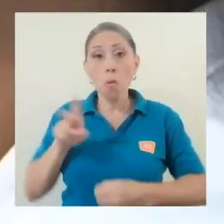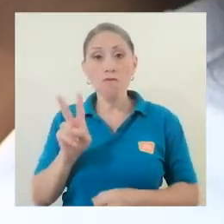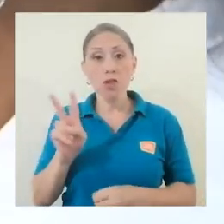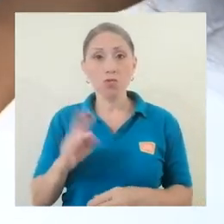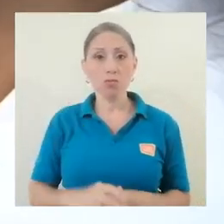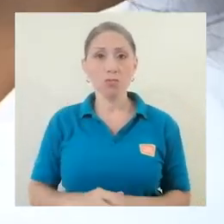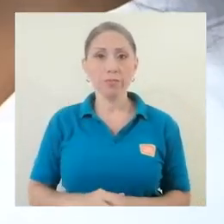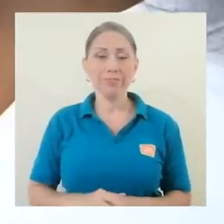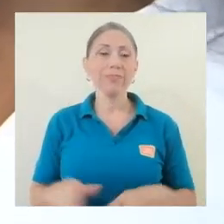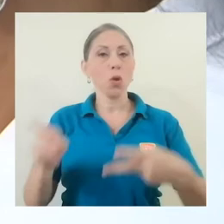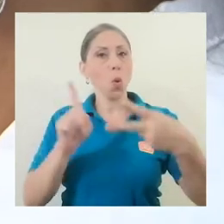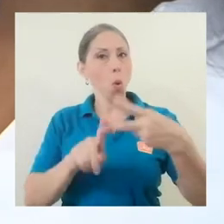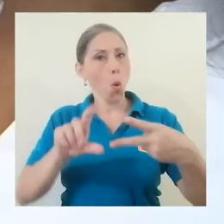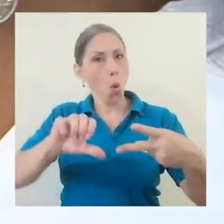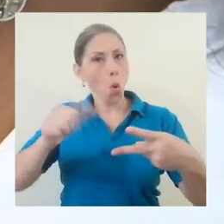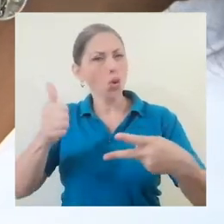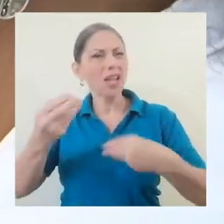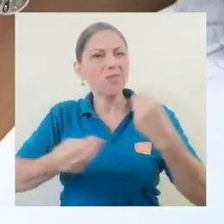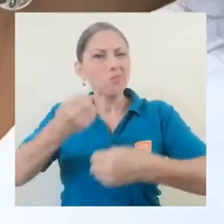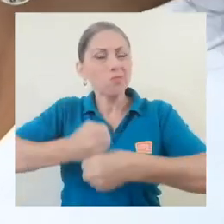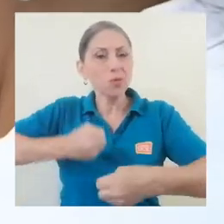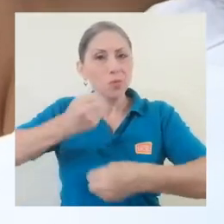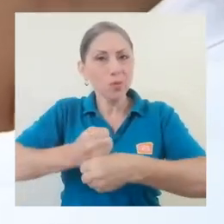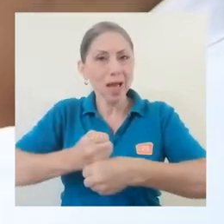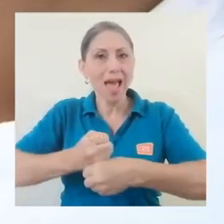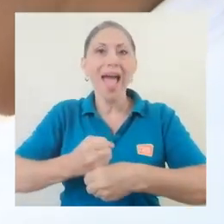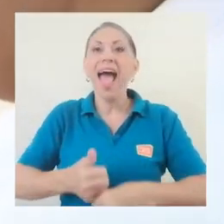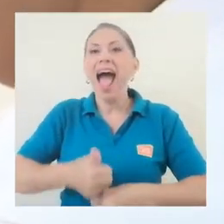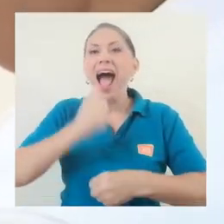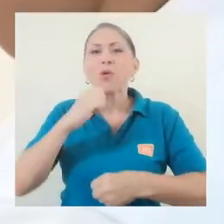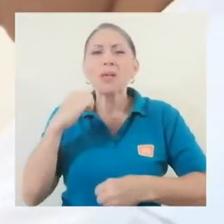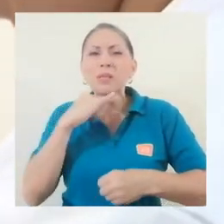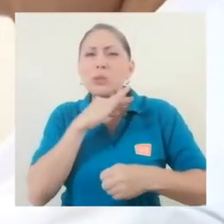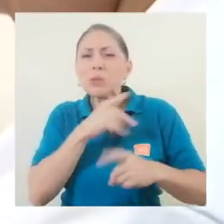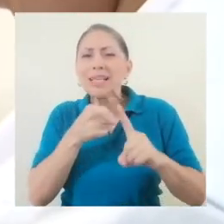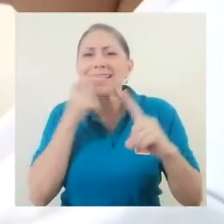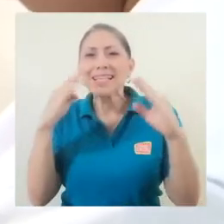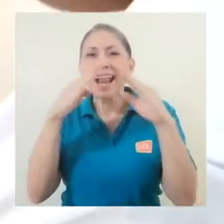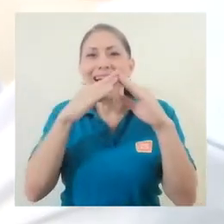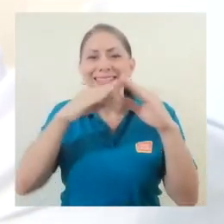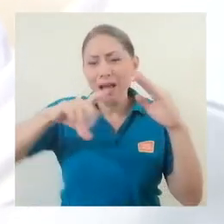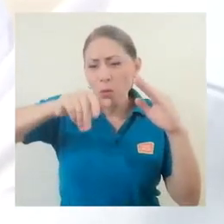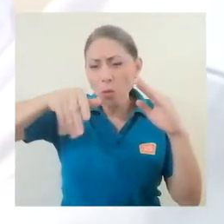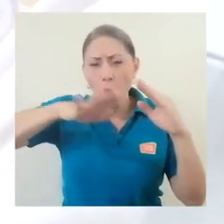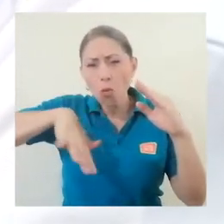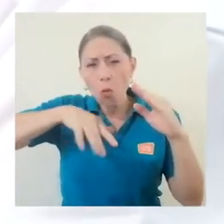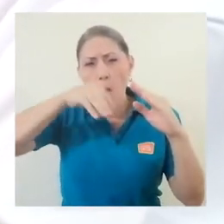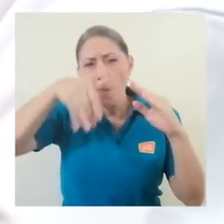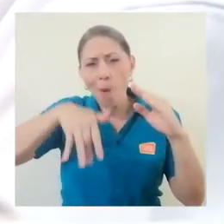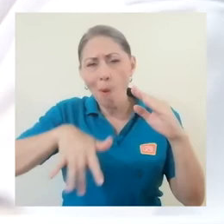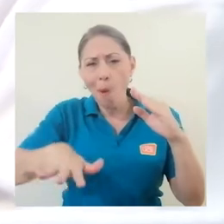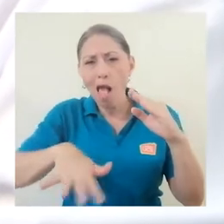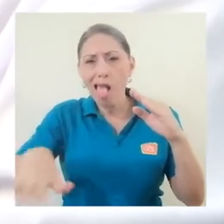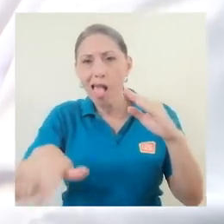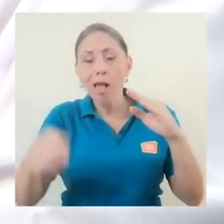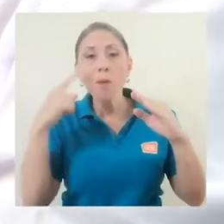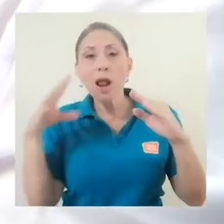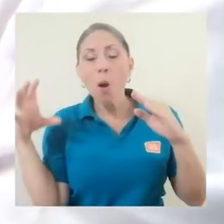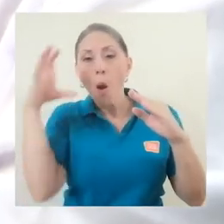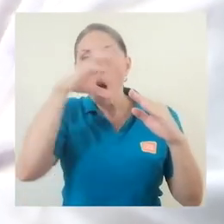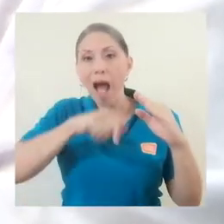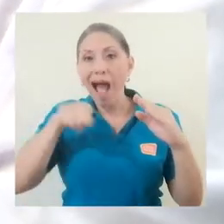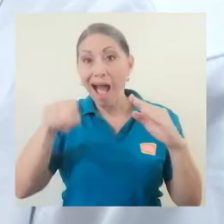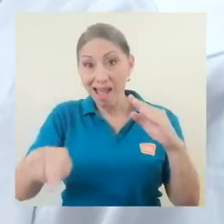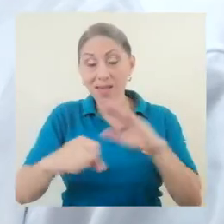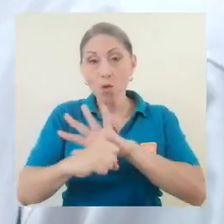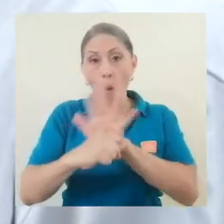La otra línea de acción tiene que ver con las aguas residuales para determinar si existe presencia del COVID-19.